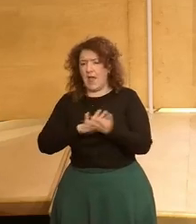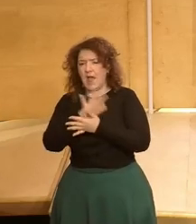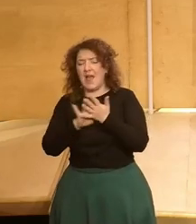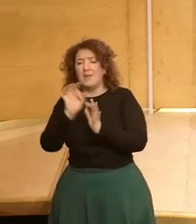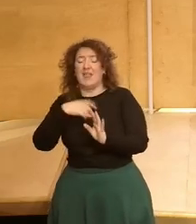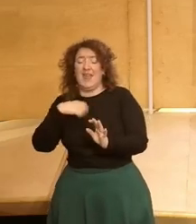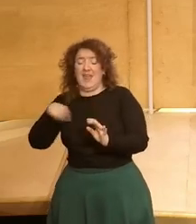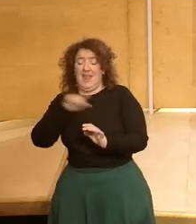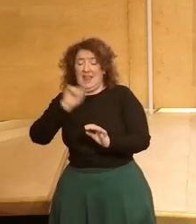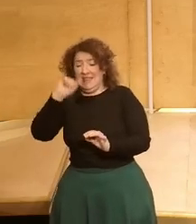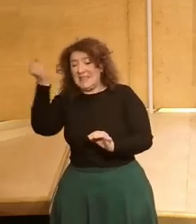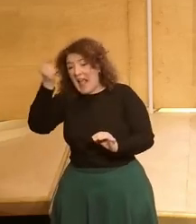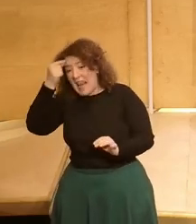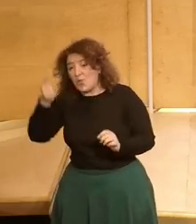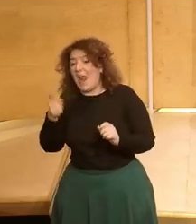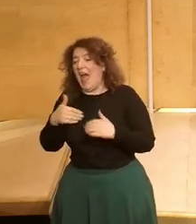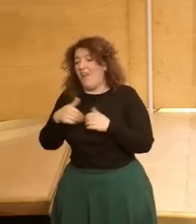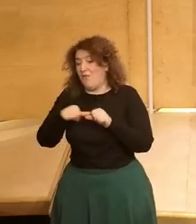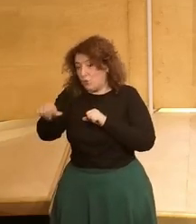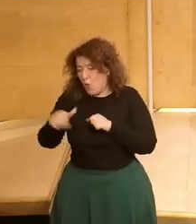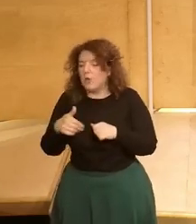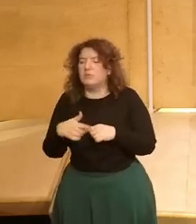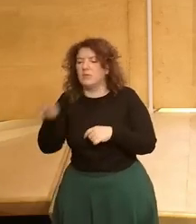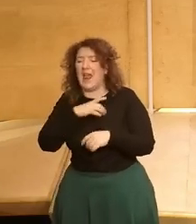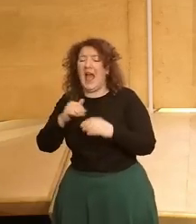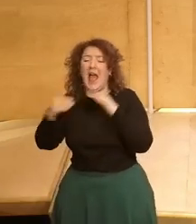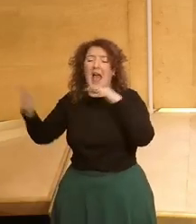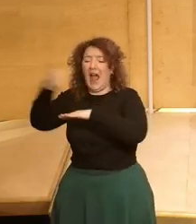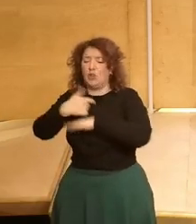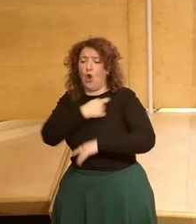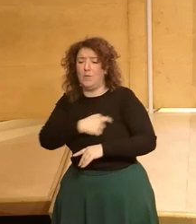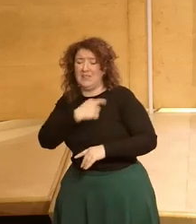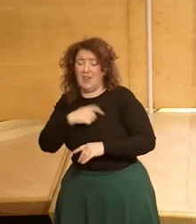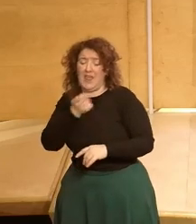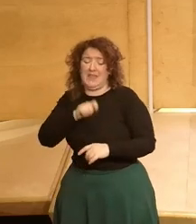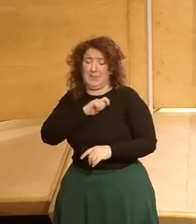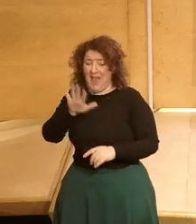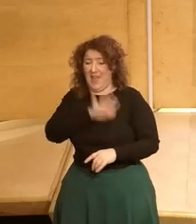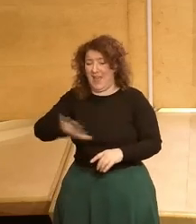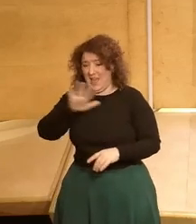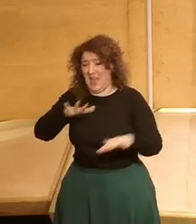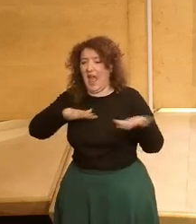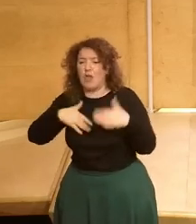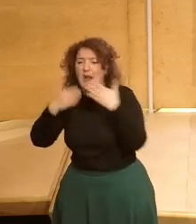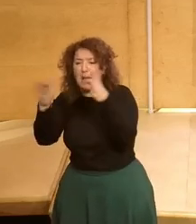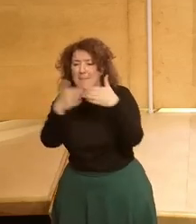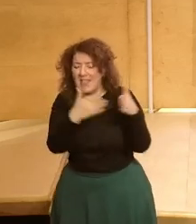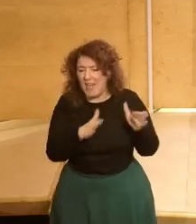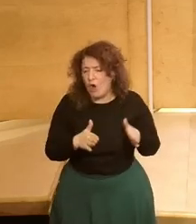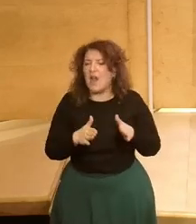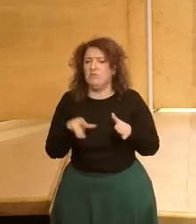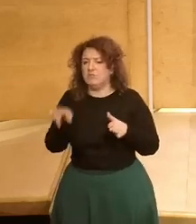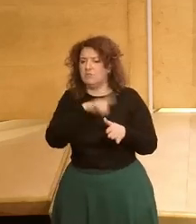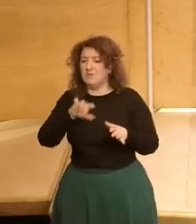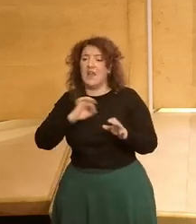de Talento para el Futuro de reunirnos con el alto comisionado de España Nación Emprendedora que están haciendo un trabajo impresionante y